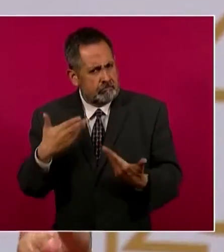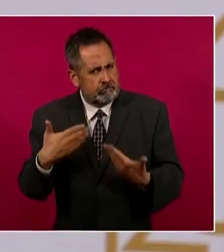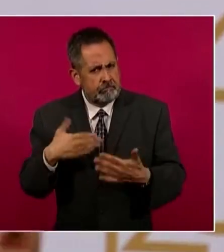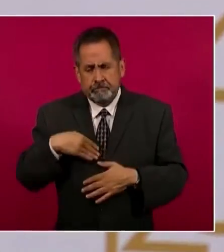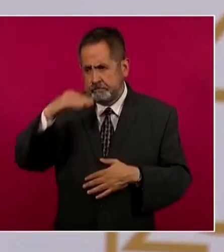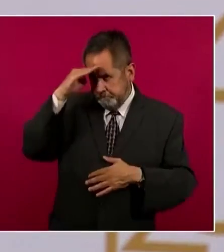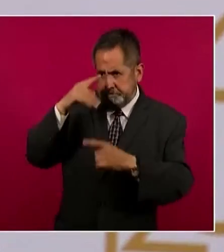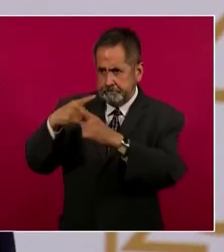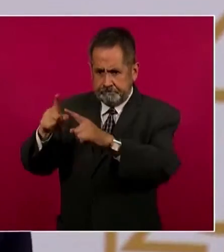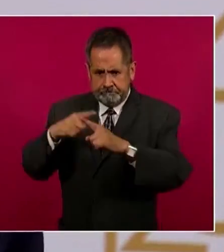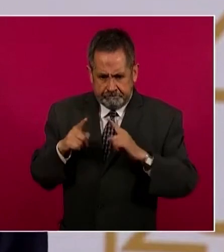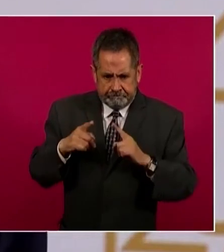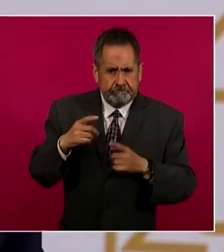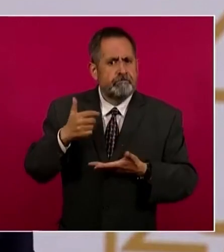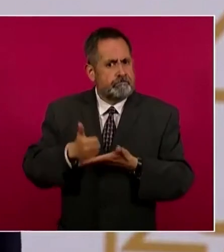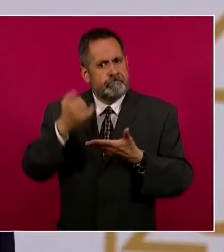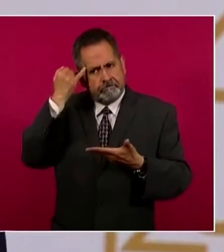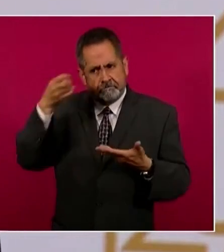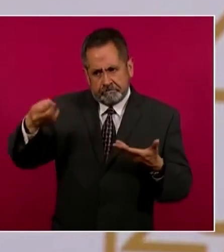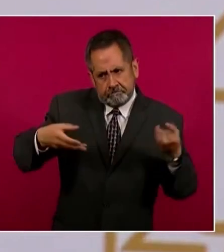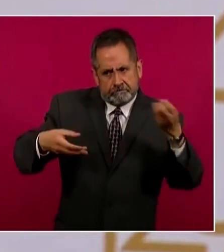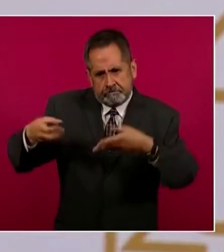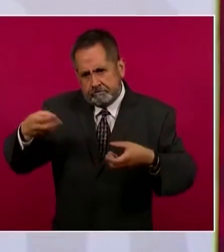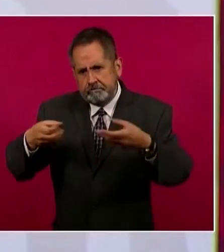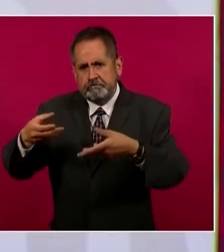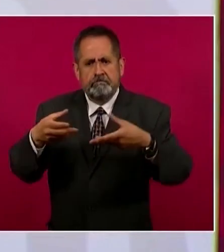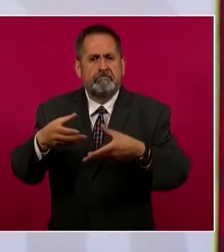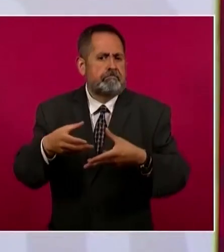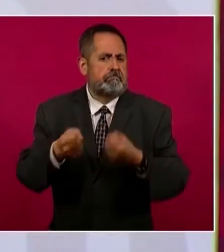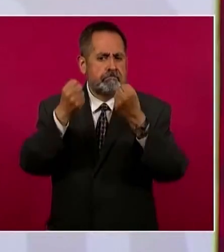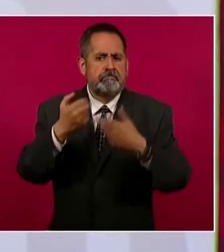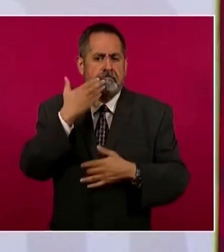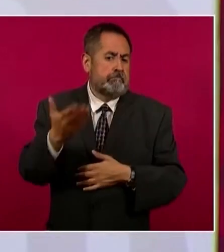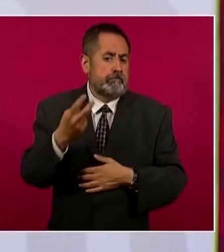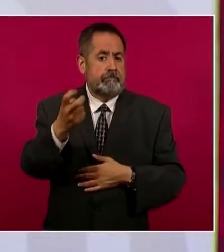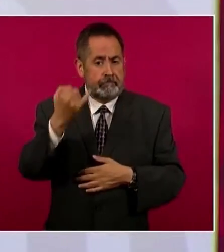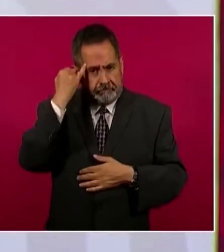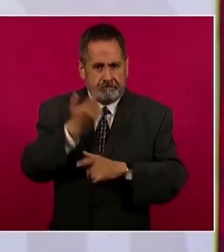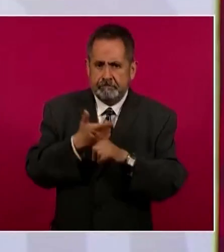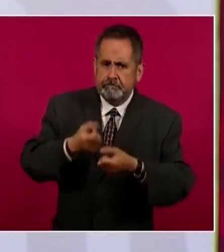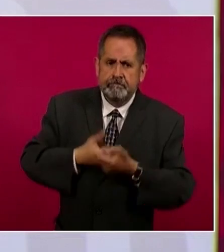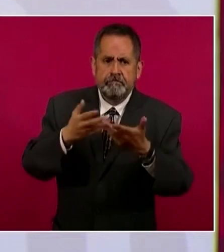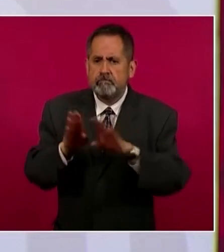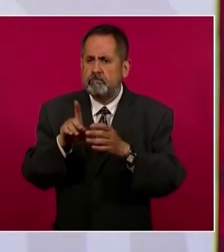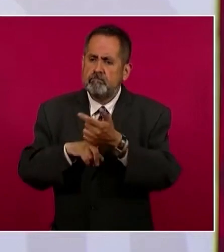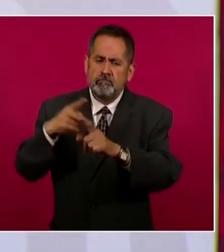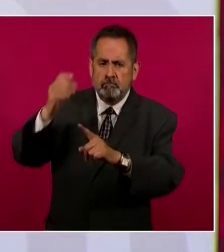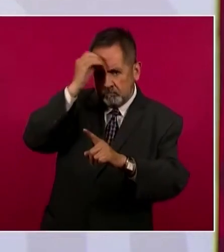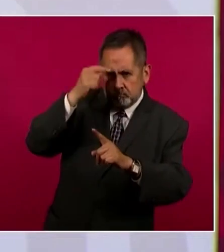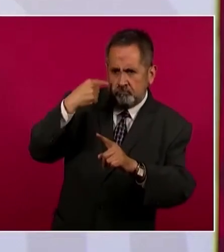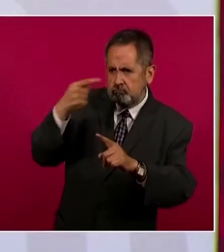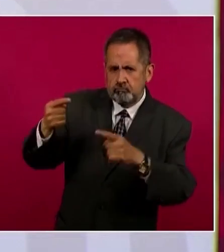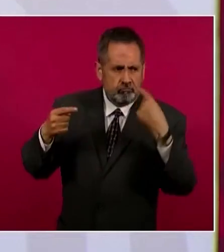pensar diferente ayuda a enriquecer las propuestas. Y eso es lo que tenemos que hacer, que cada quien exprese libremente su punto de vista y con